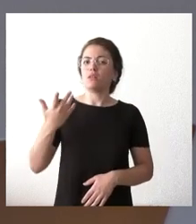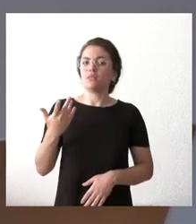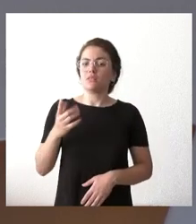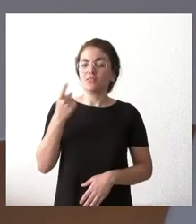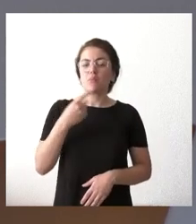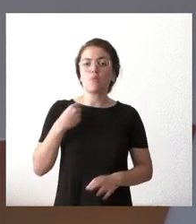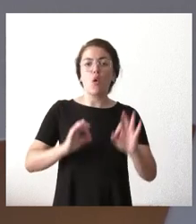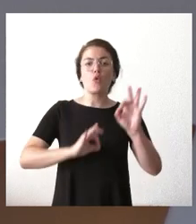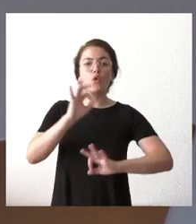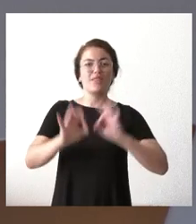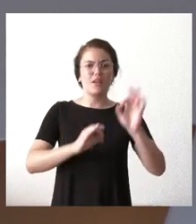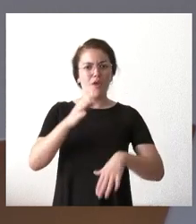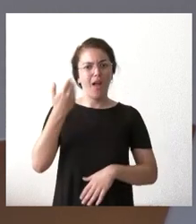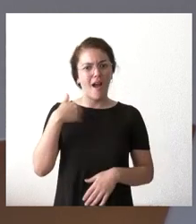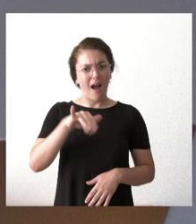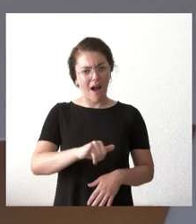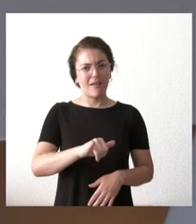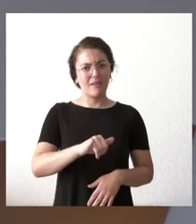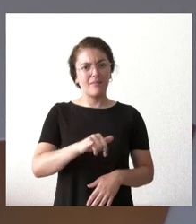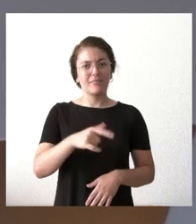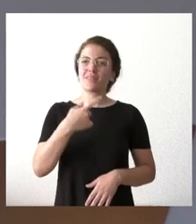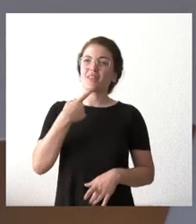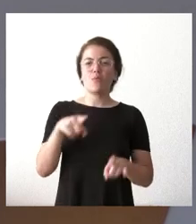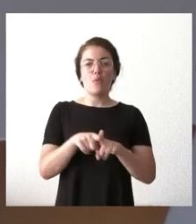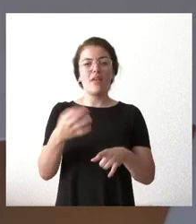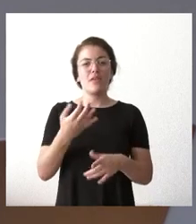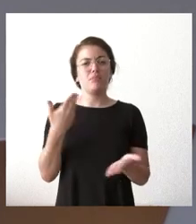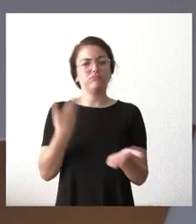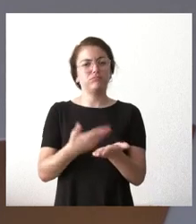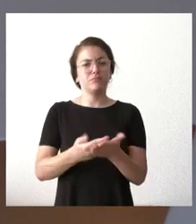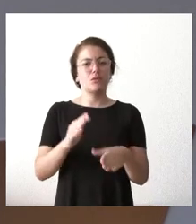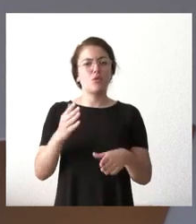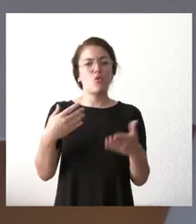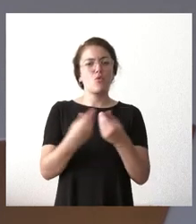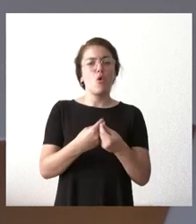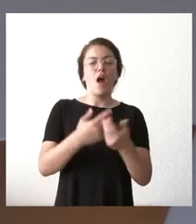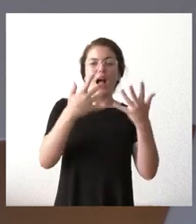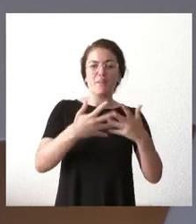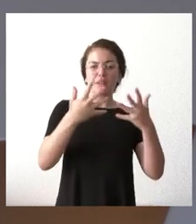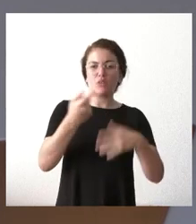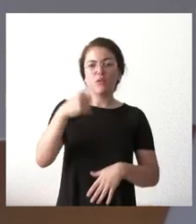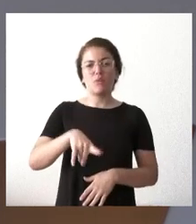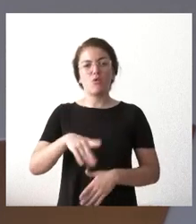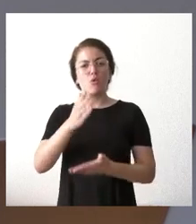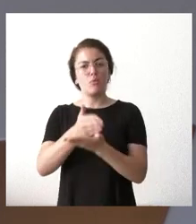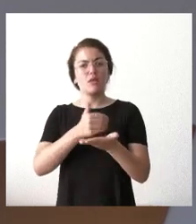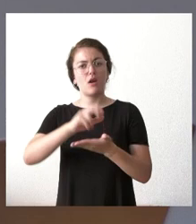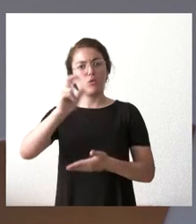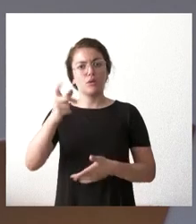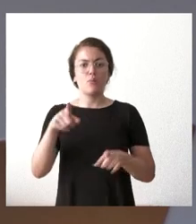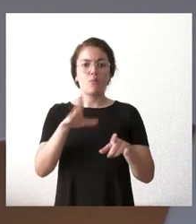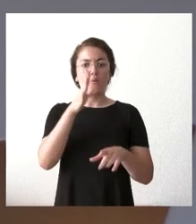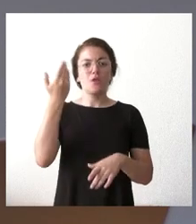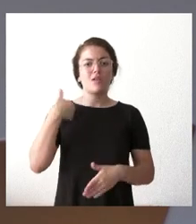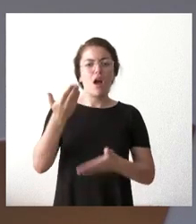a través de la vía de convenios y tengo que reflejarlo y decirlo con la administración general del estado y con otras comunidades autónomas tenemos un grado de cooperación